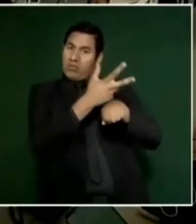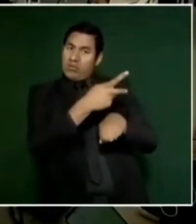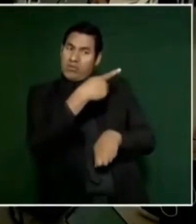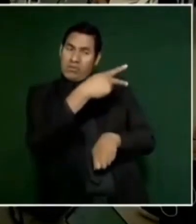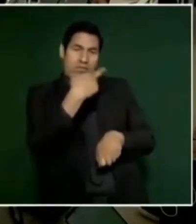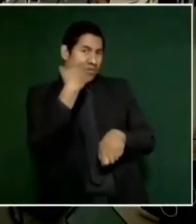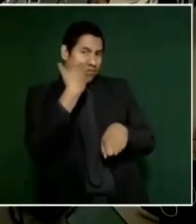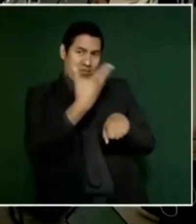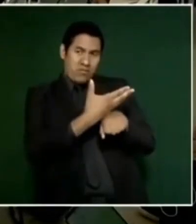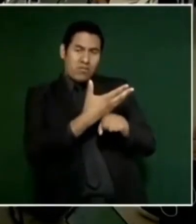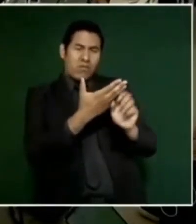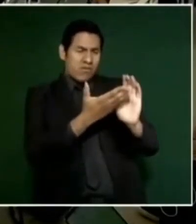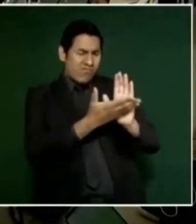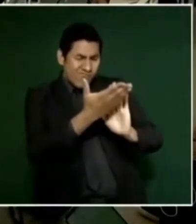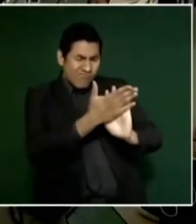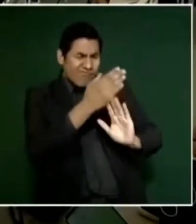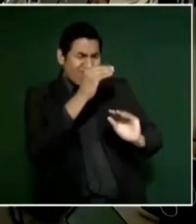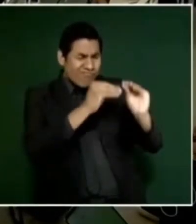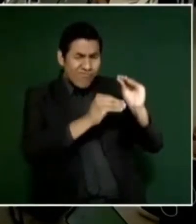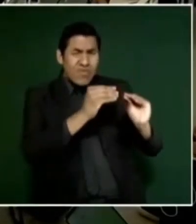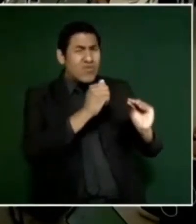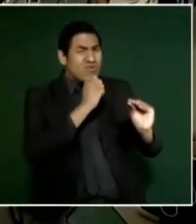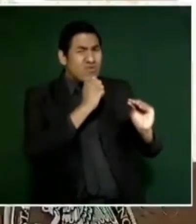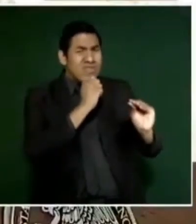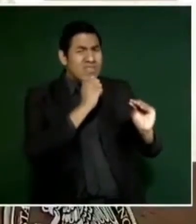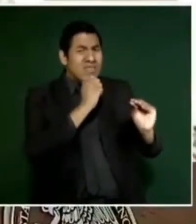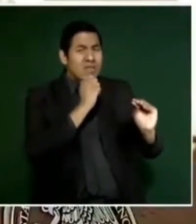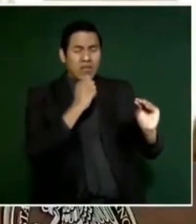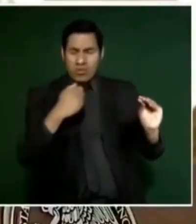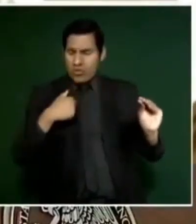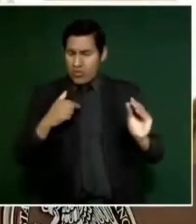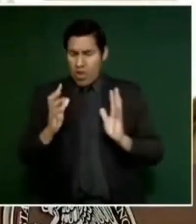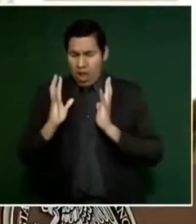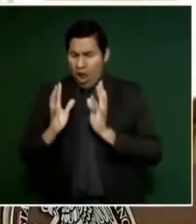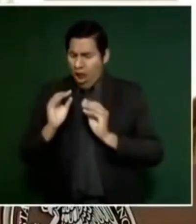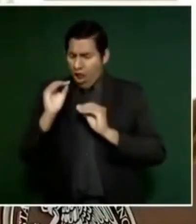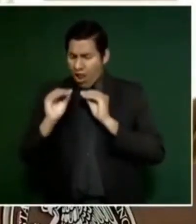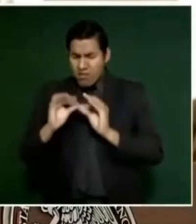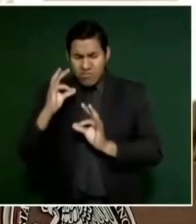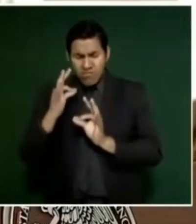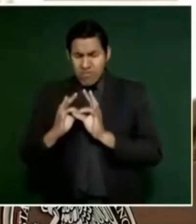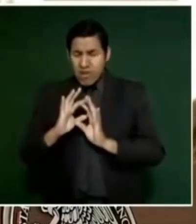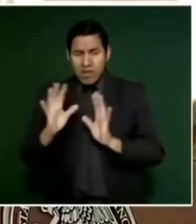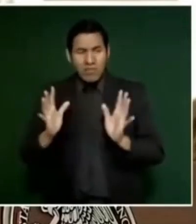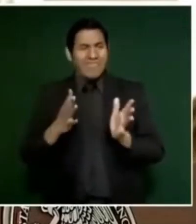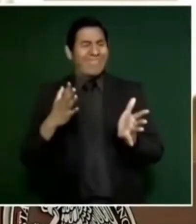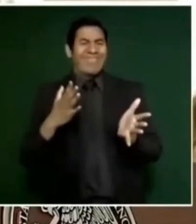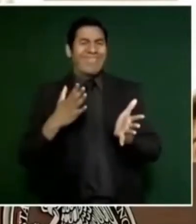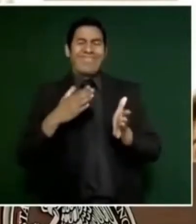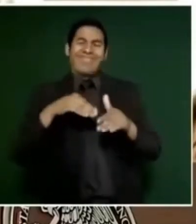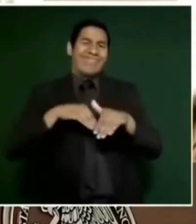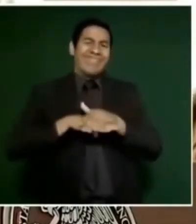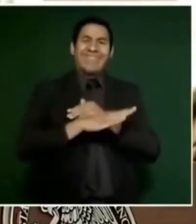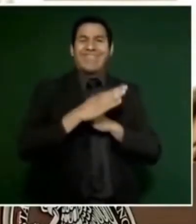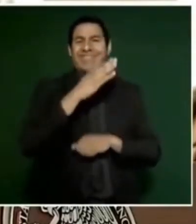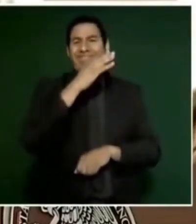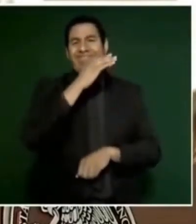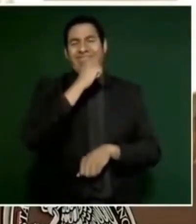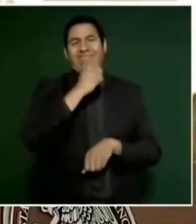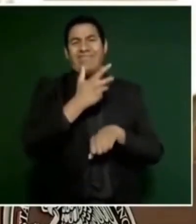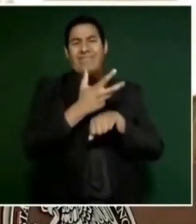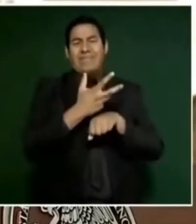pues no vamos a tener posibilidad de utilizar este paso, que es muy necesario